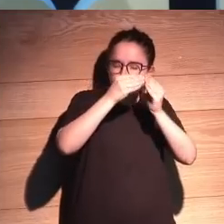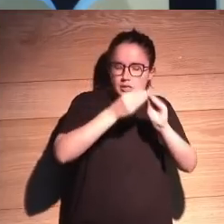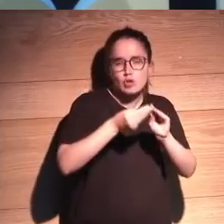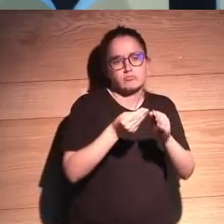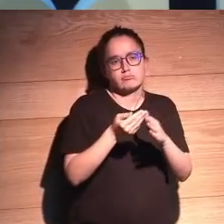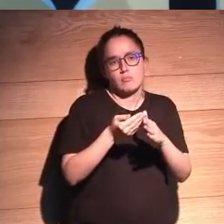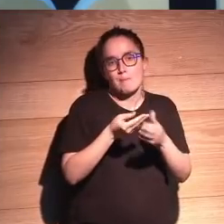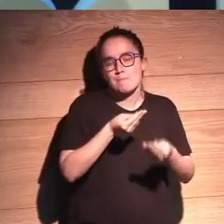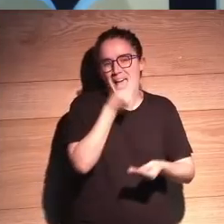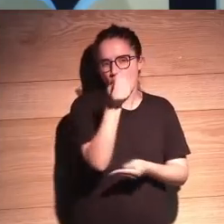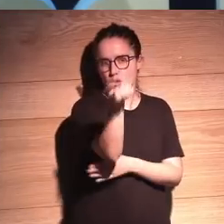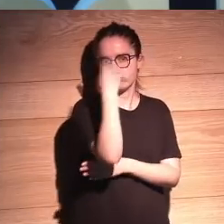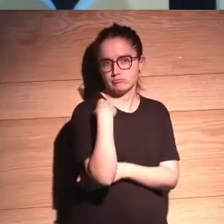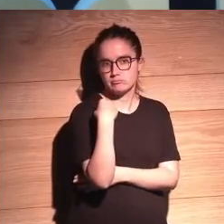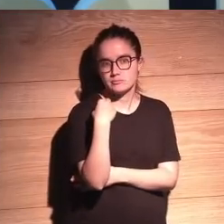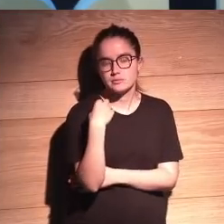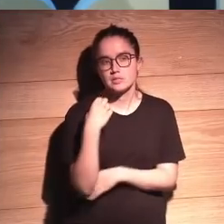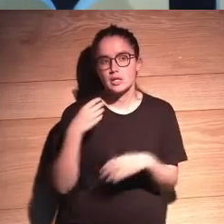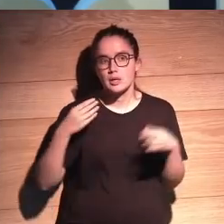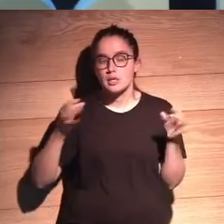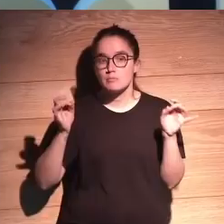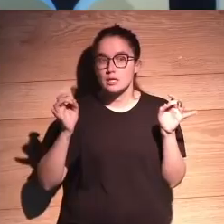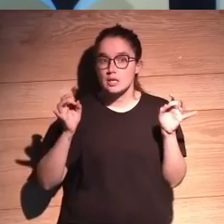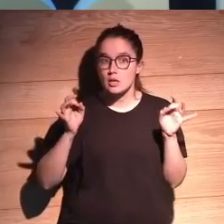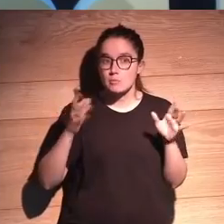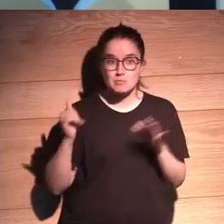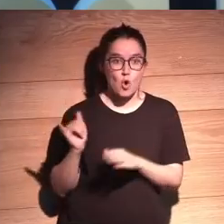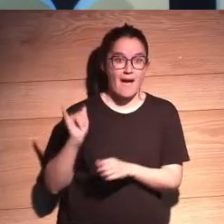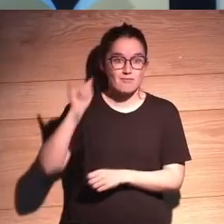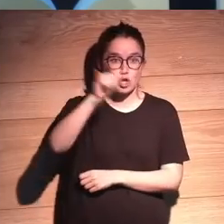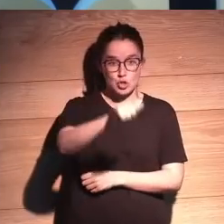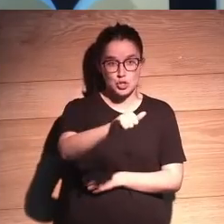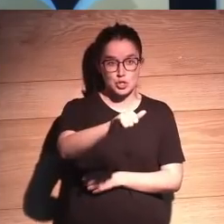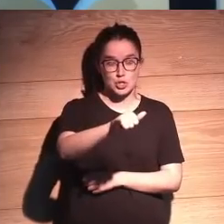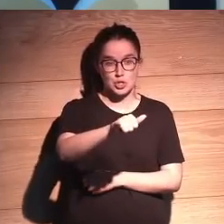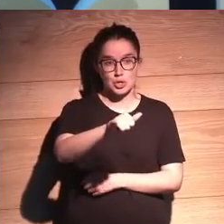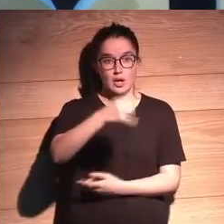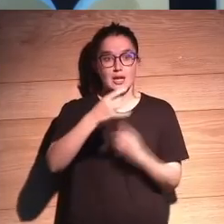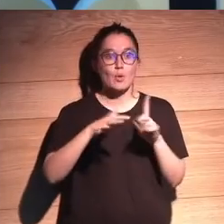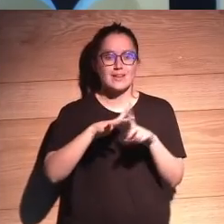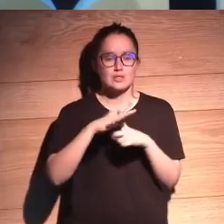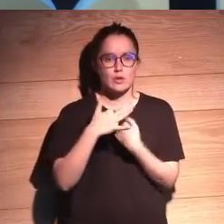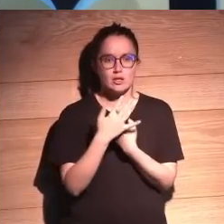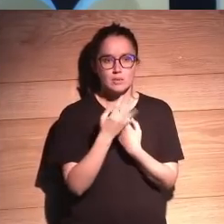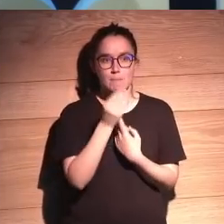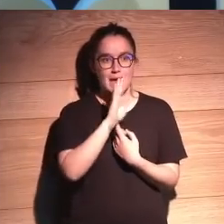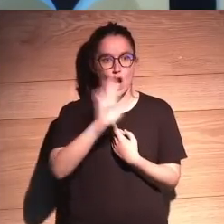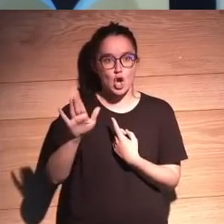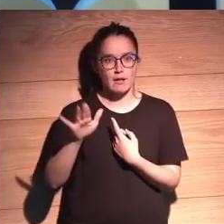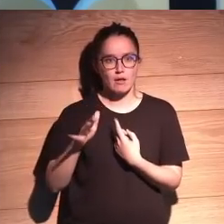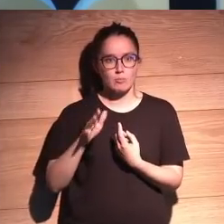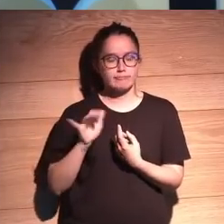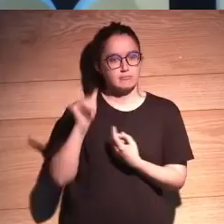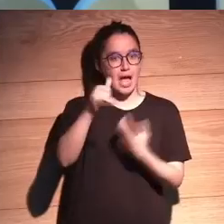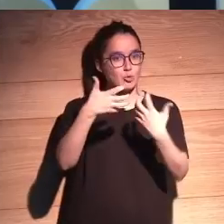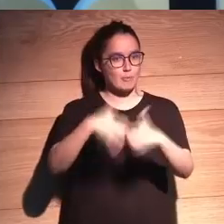más fiables que nosotros. Igual que un avión, en ciertas condiciones, es mejor que lo lleve el piloto